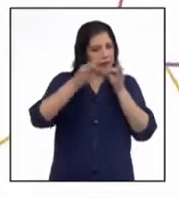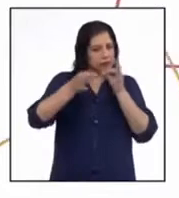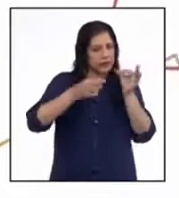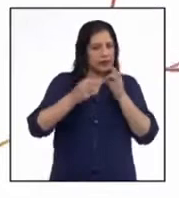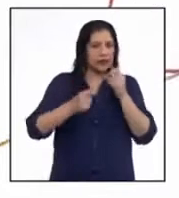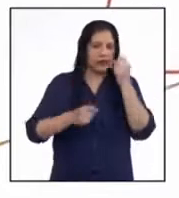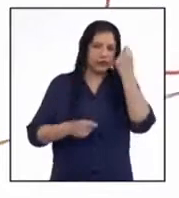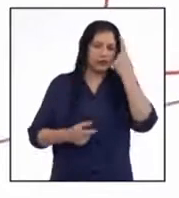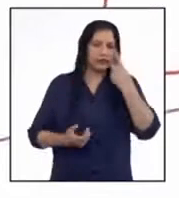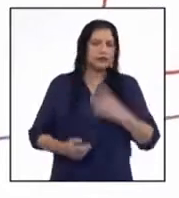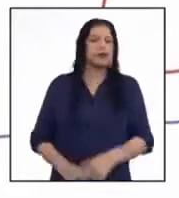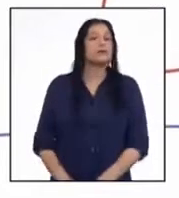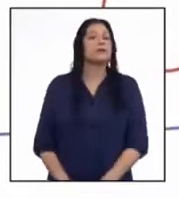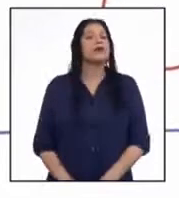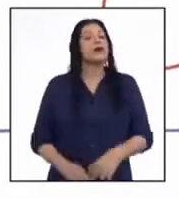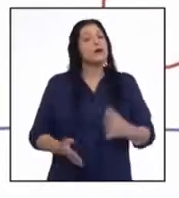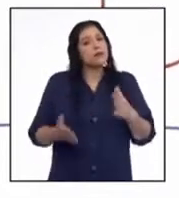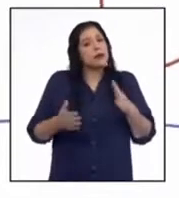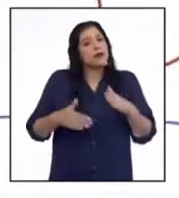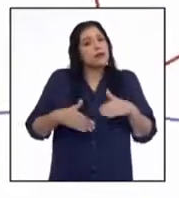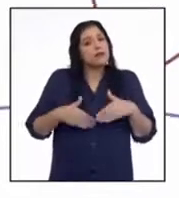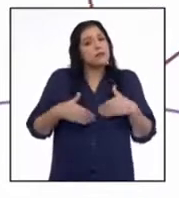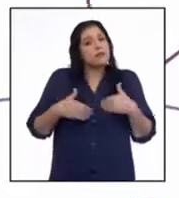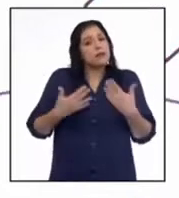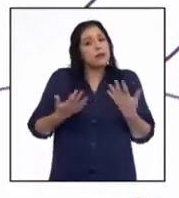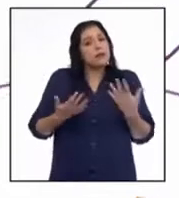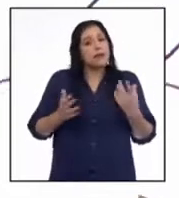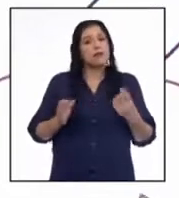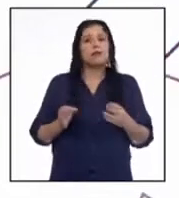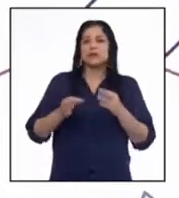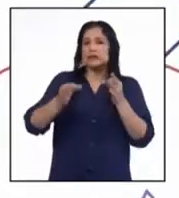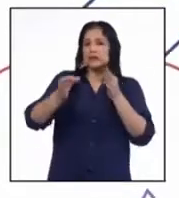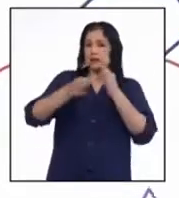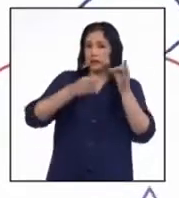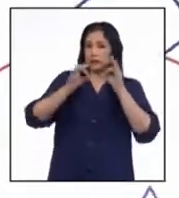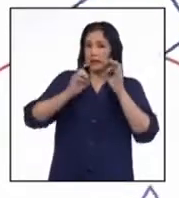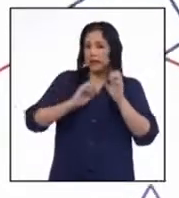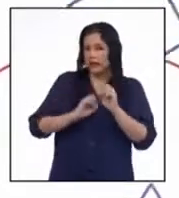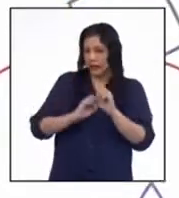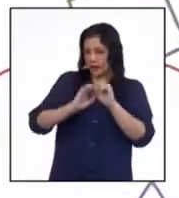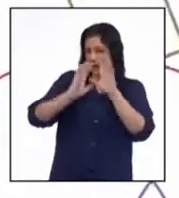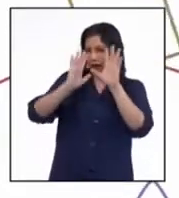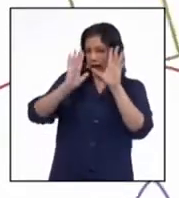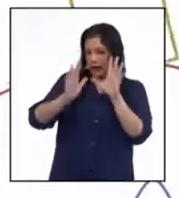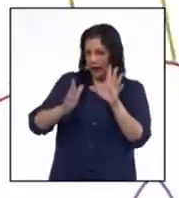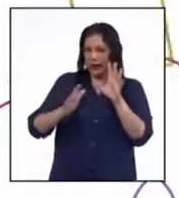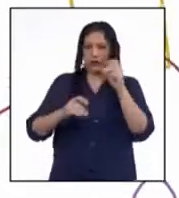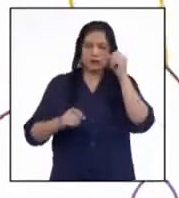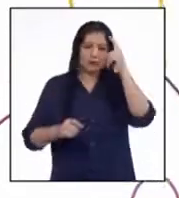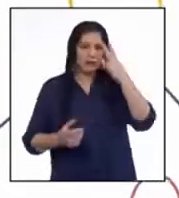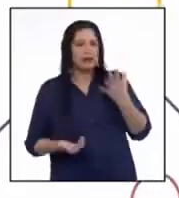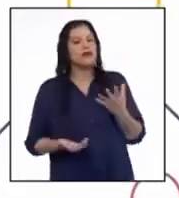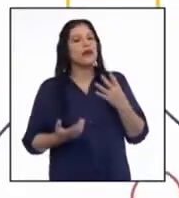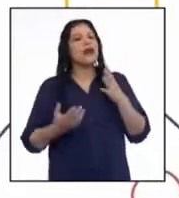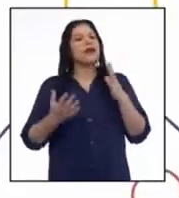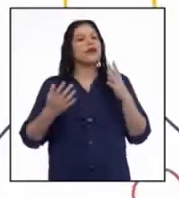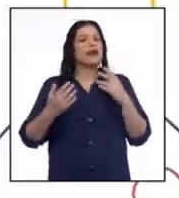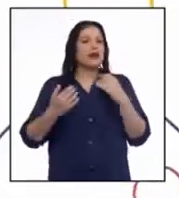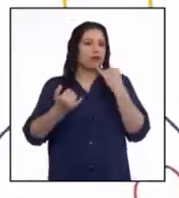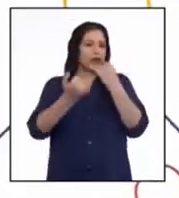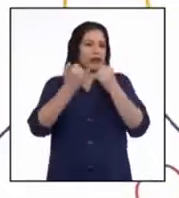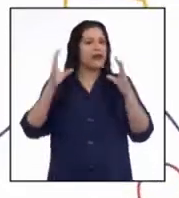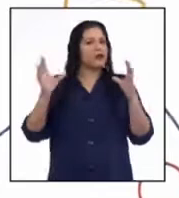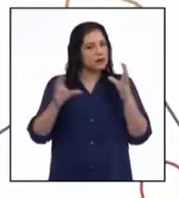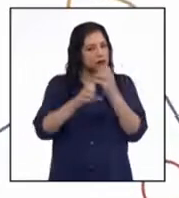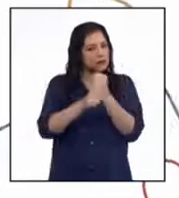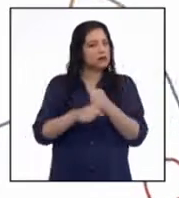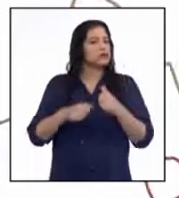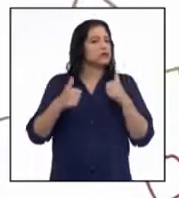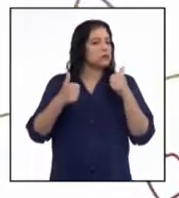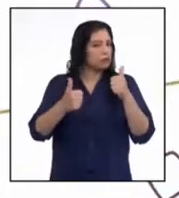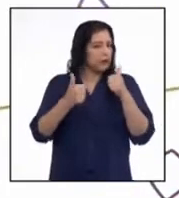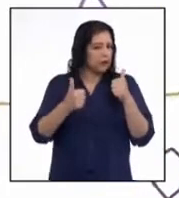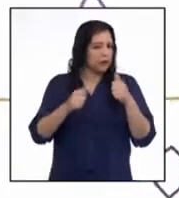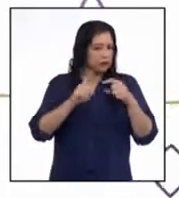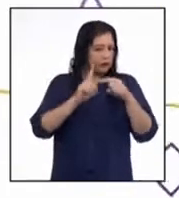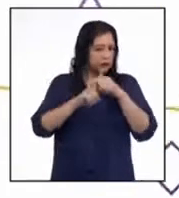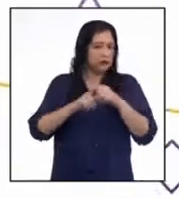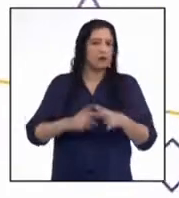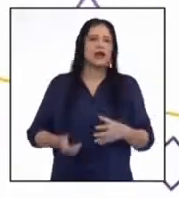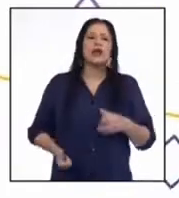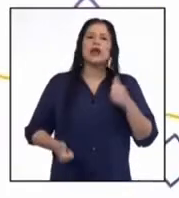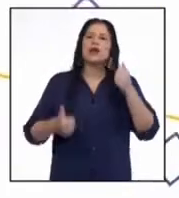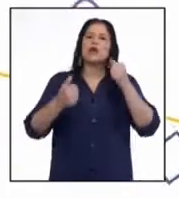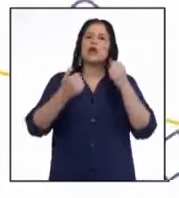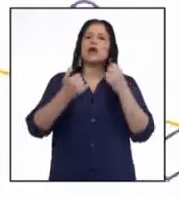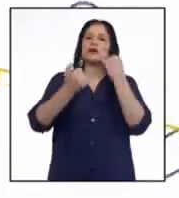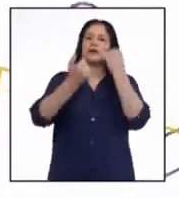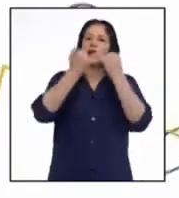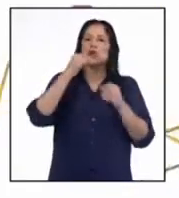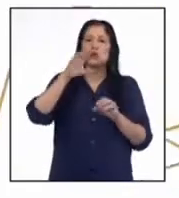interpretar, de tal forma que se pueda dar una lectura adecuada y arribar a conclusiones satisfactorias. Stephanie, ¿y